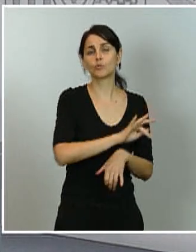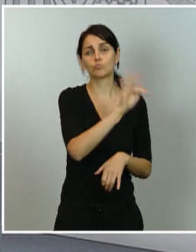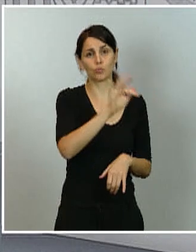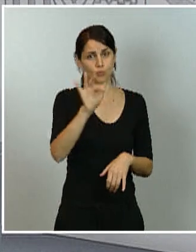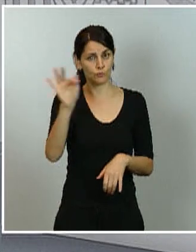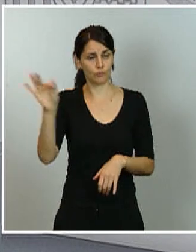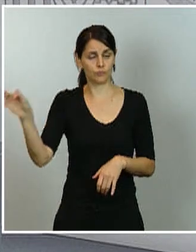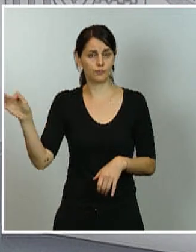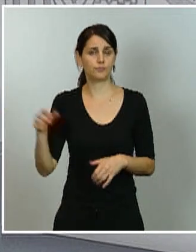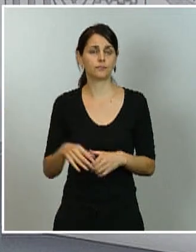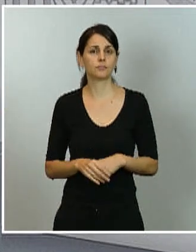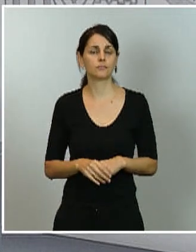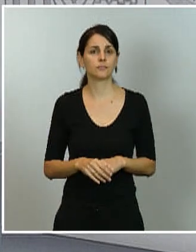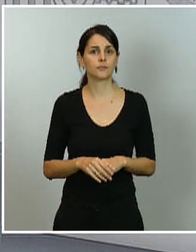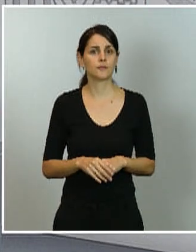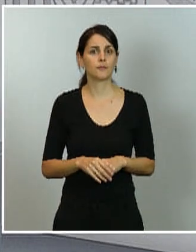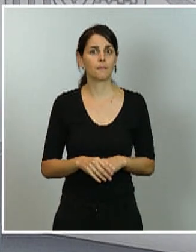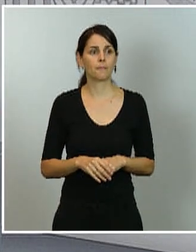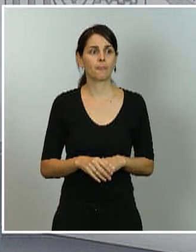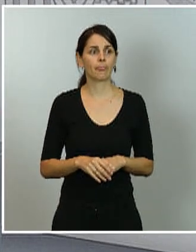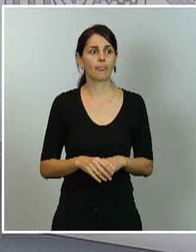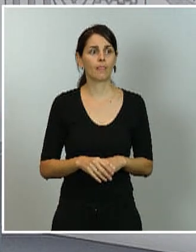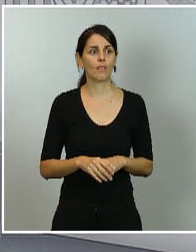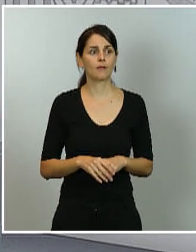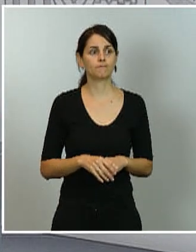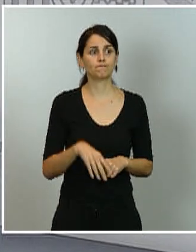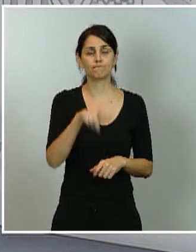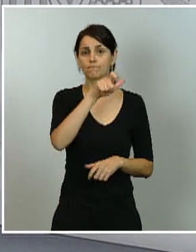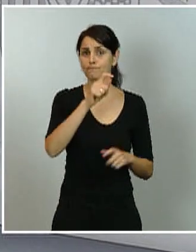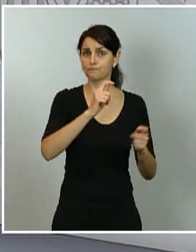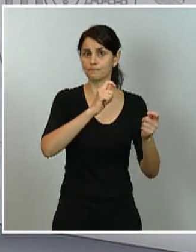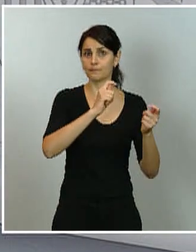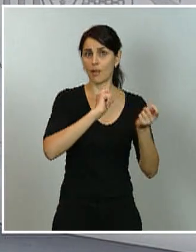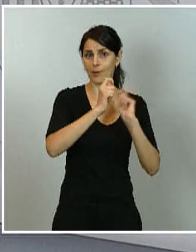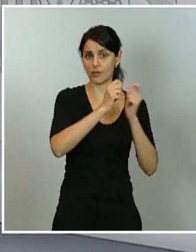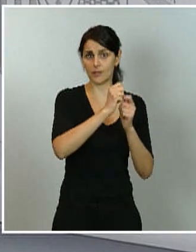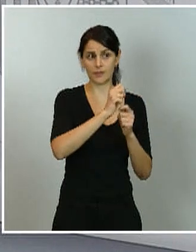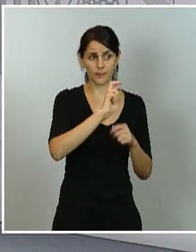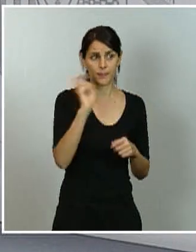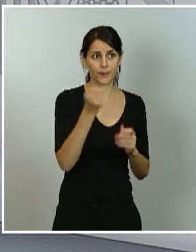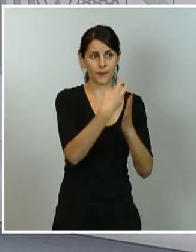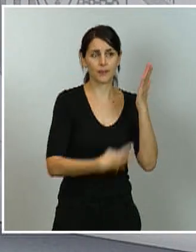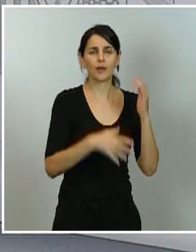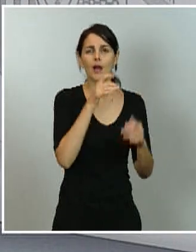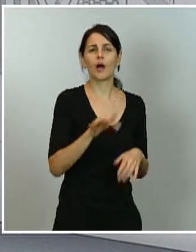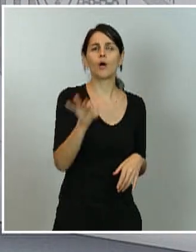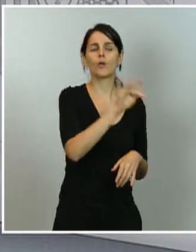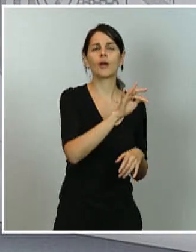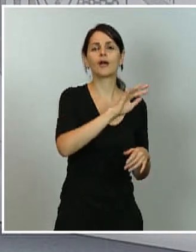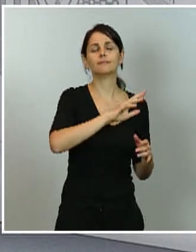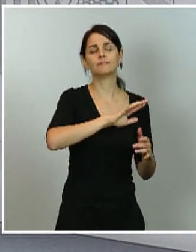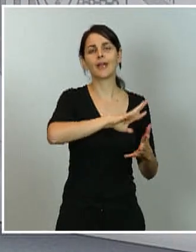de palabra a numerosos periodistas que están ya conectados. Vamos a ver si puede intervenir Juan Antonio Nicolay, de News Diario, por ejemplo,